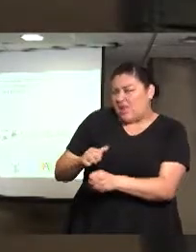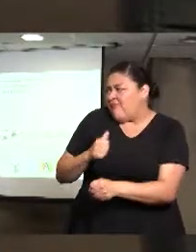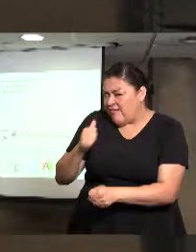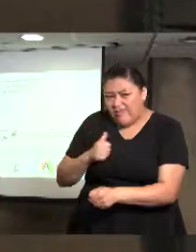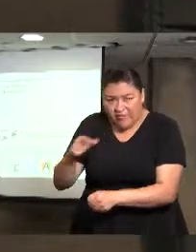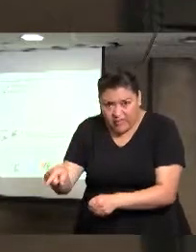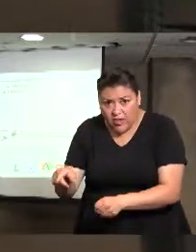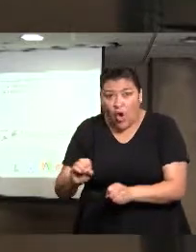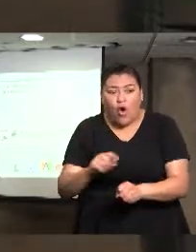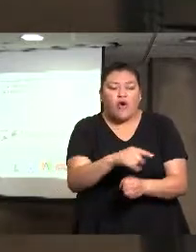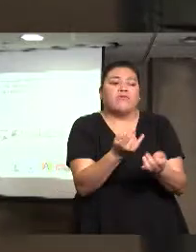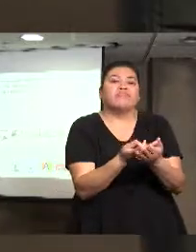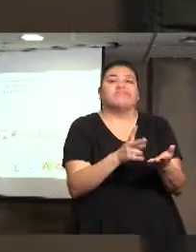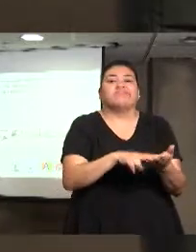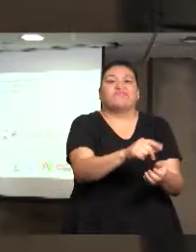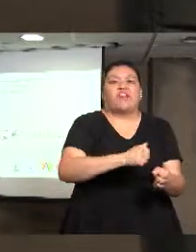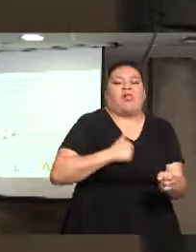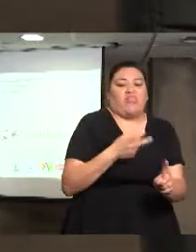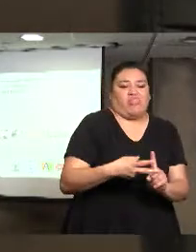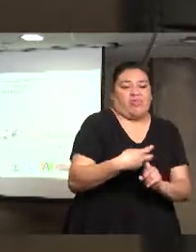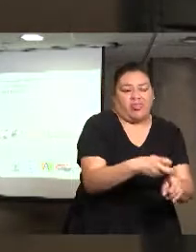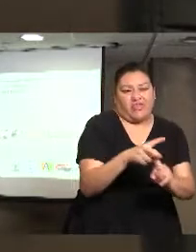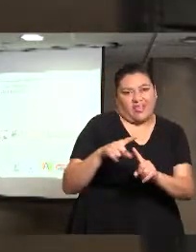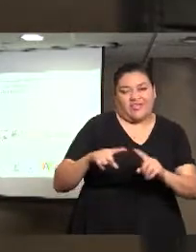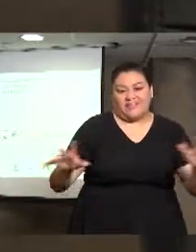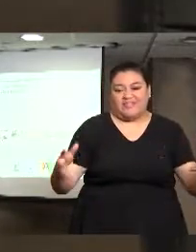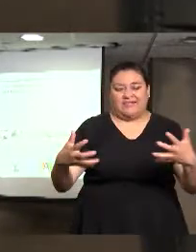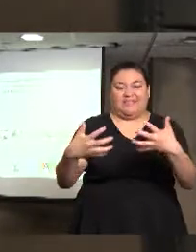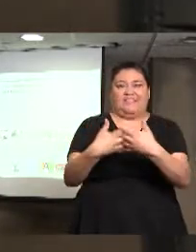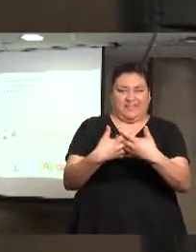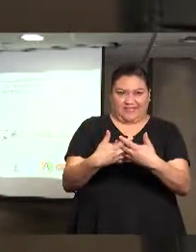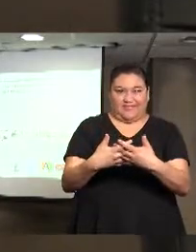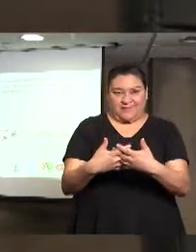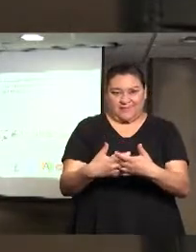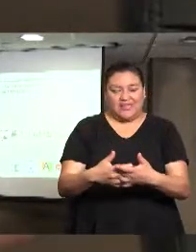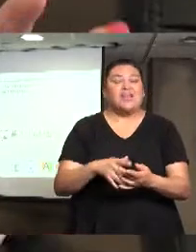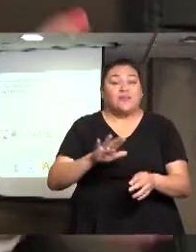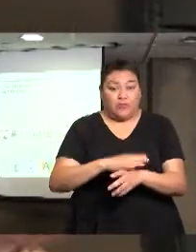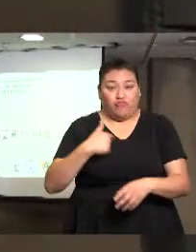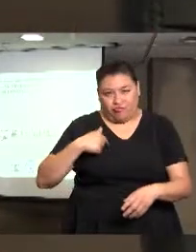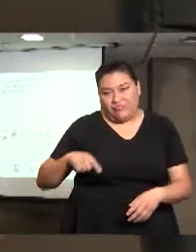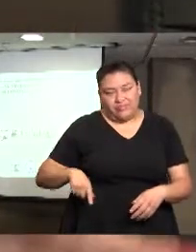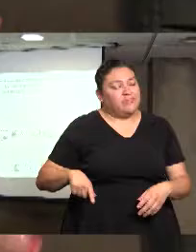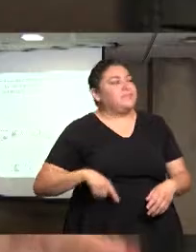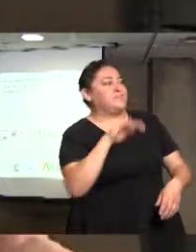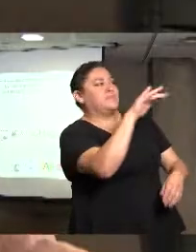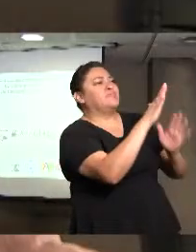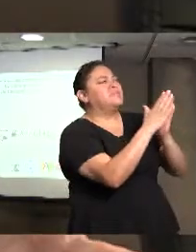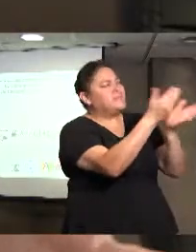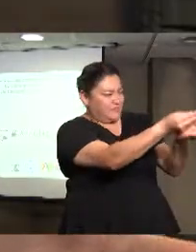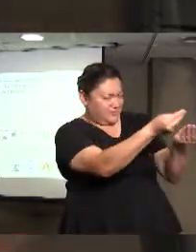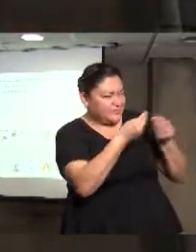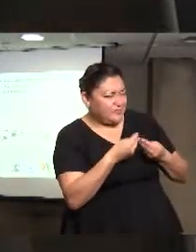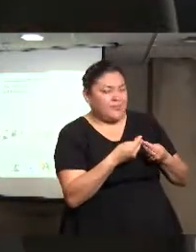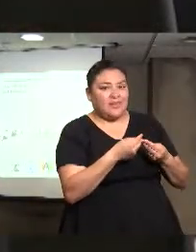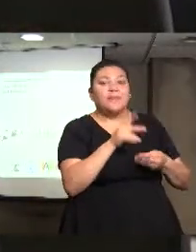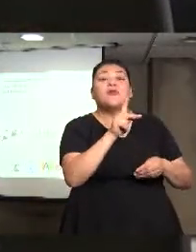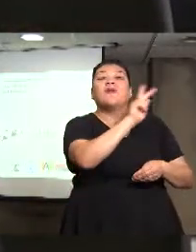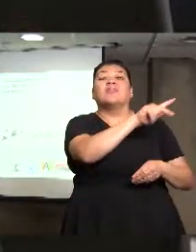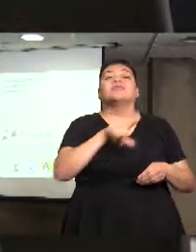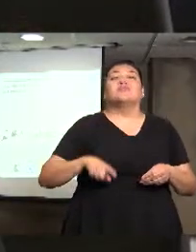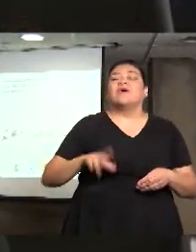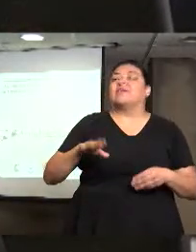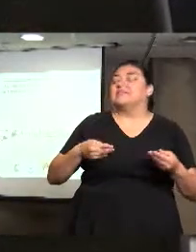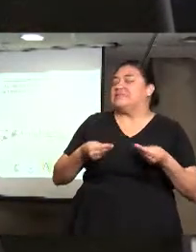en este último año ha sido complejo, porque, bueno, las autoridades, uno solicita la información, y luego hay algunos retrasos, y eso hace que la información se vaya